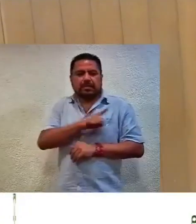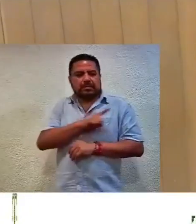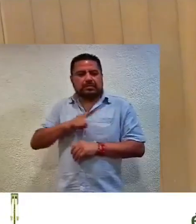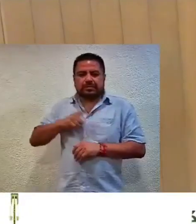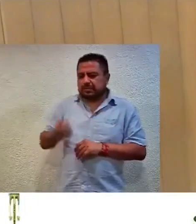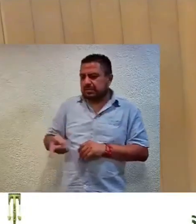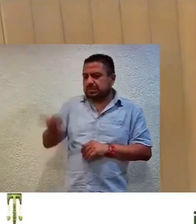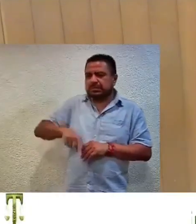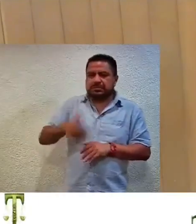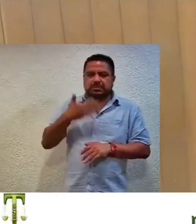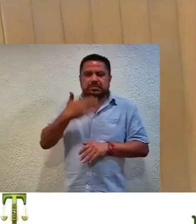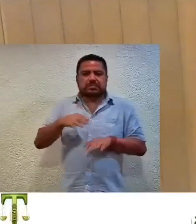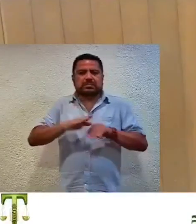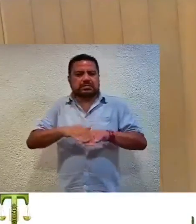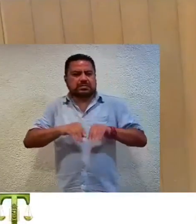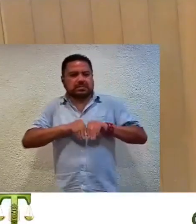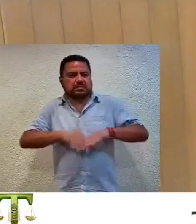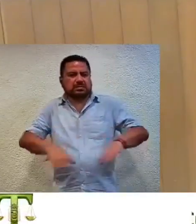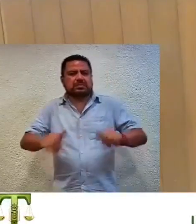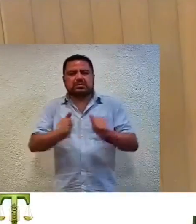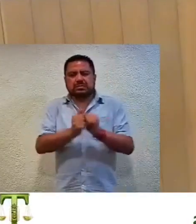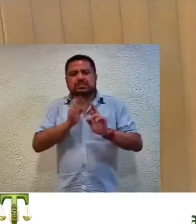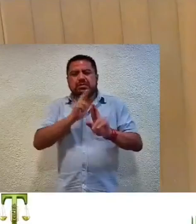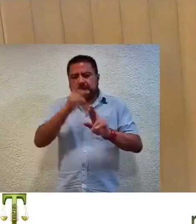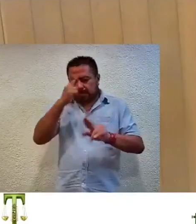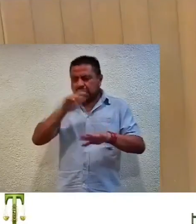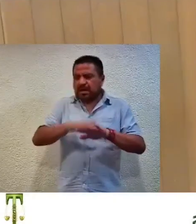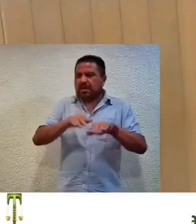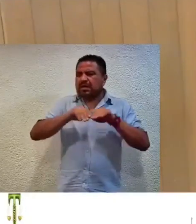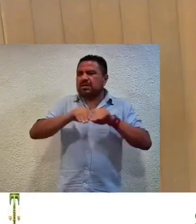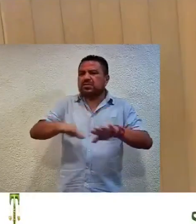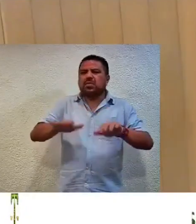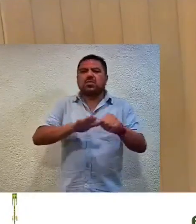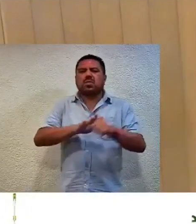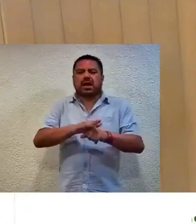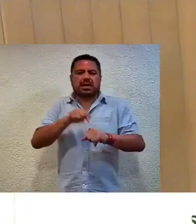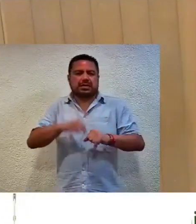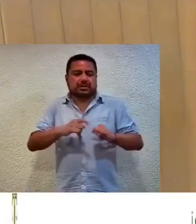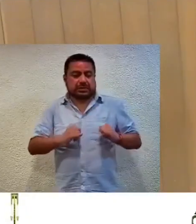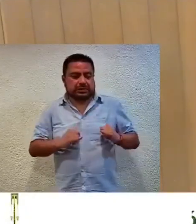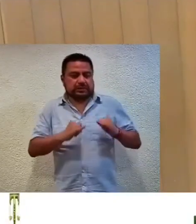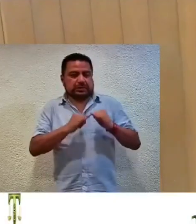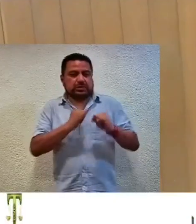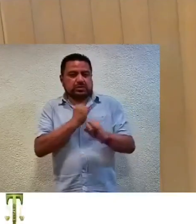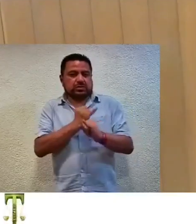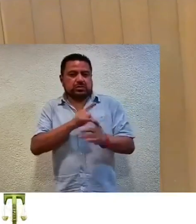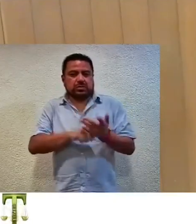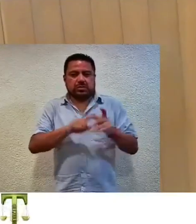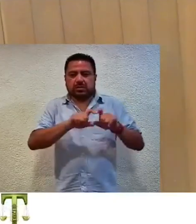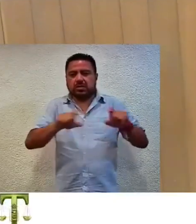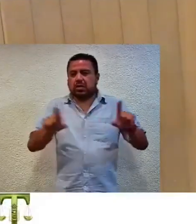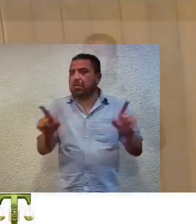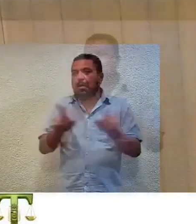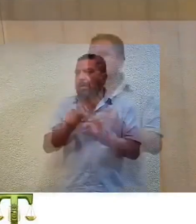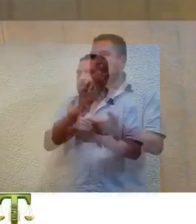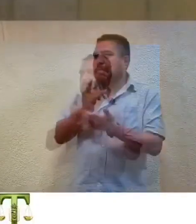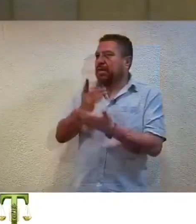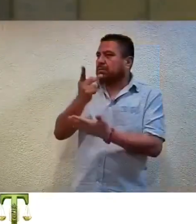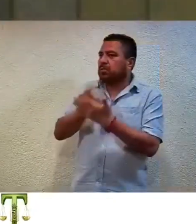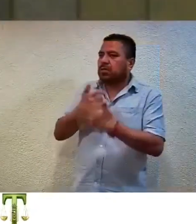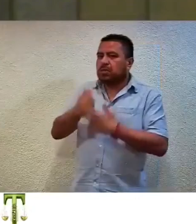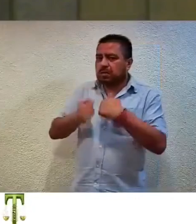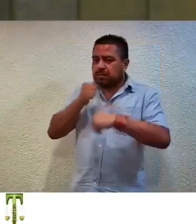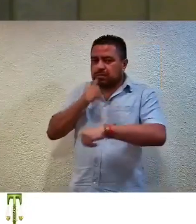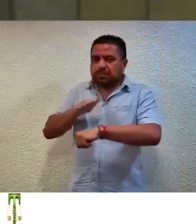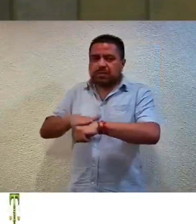la versión pública en la presente resolución para su publicación en los estrados de este tribunal electoral es la cuenta del proyecto magistrada